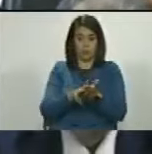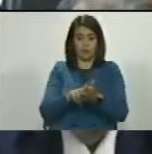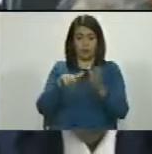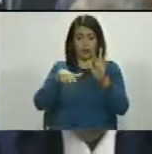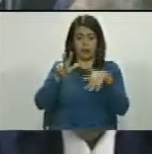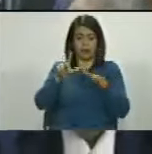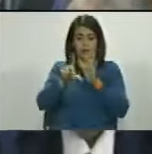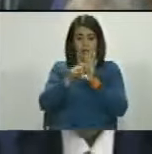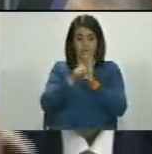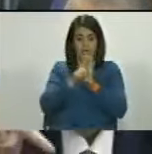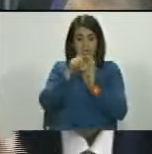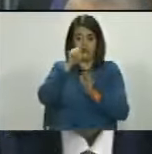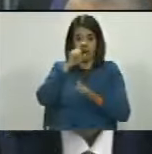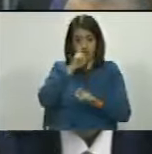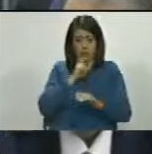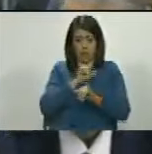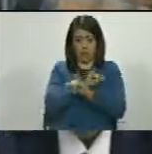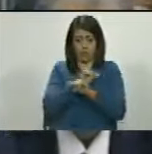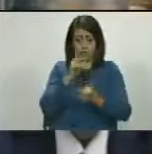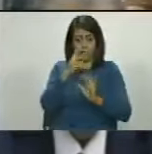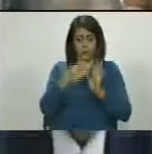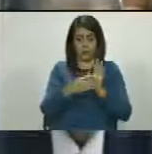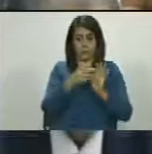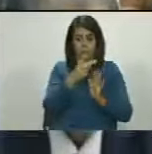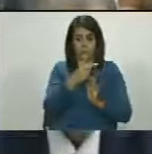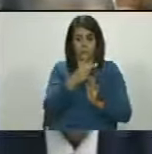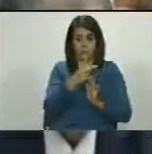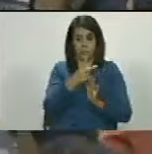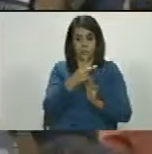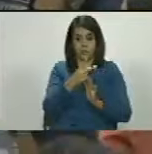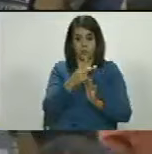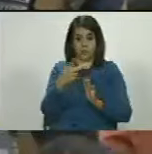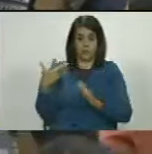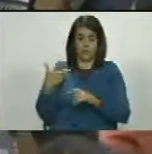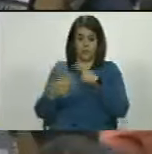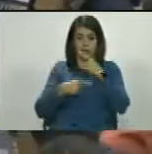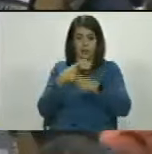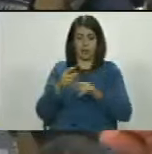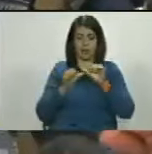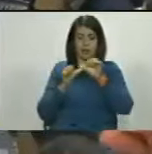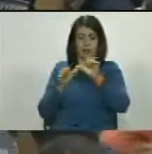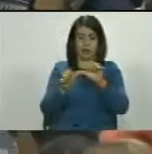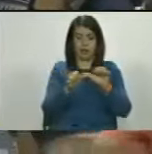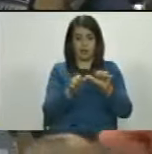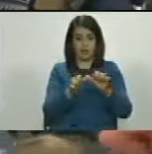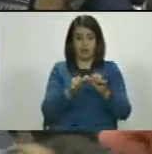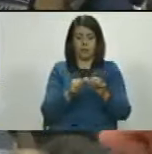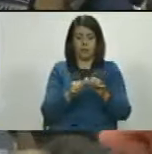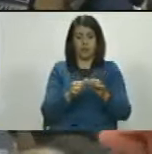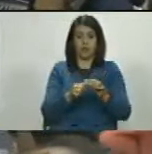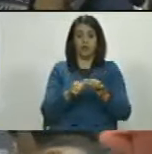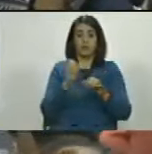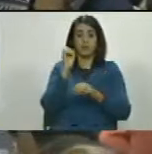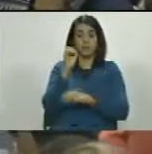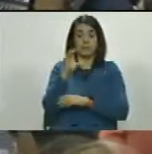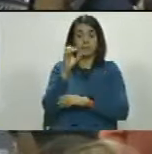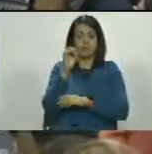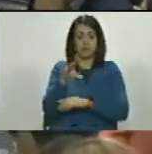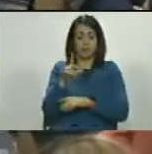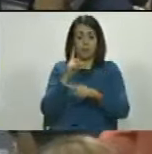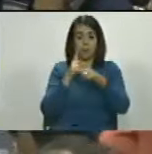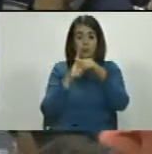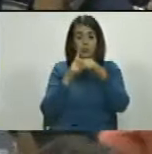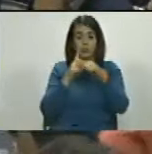13 leyes en el año que acaba de concluir, 2013, lo cual en las líneas parlamentarias tenemos saldo